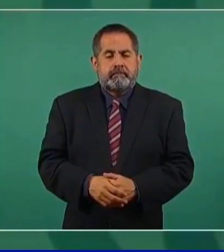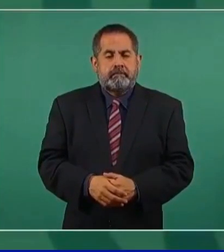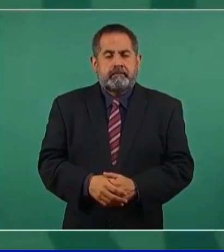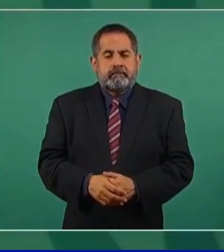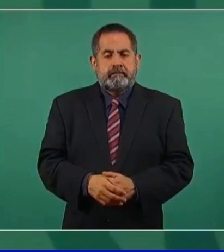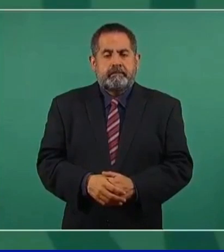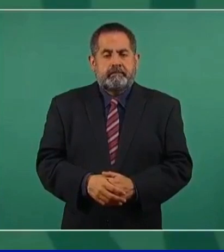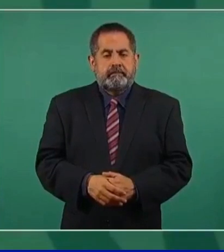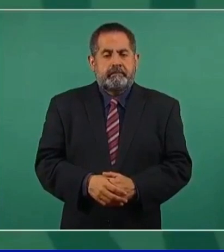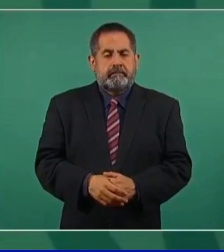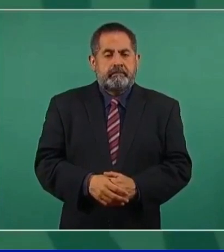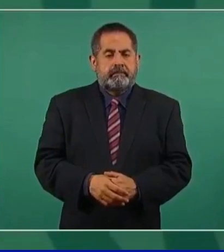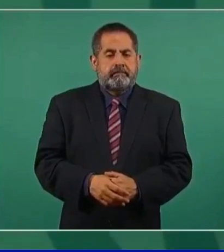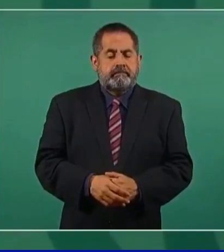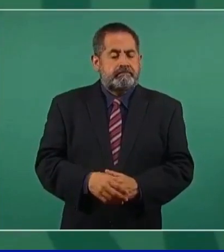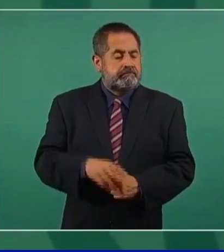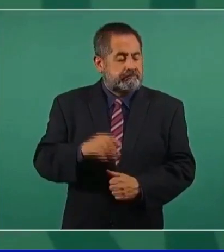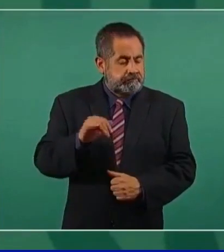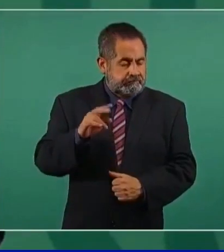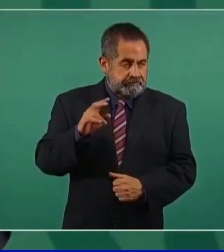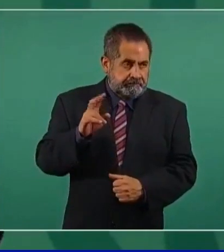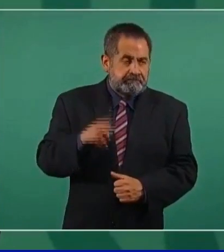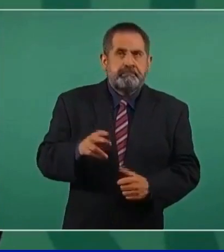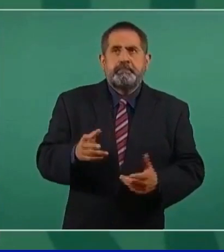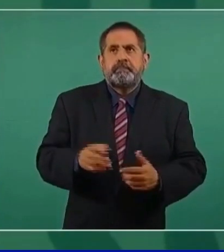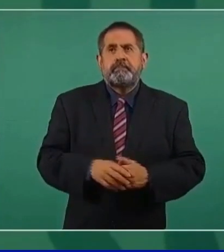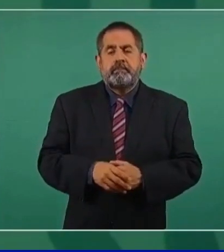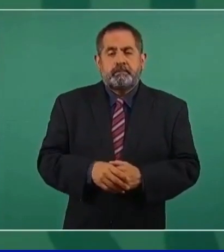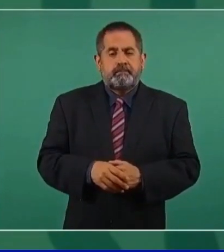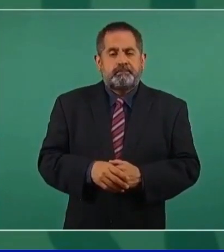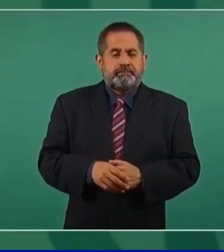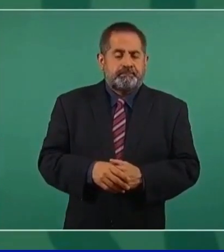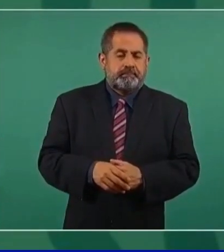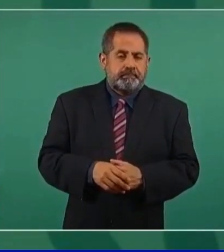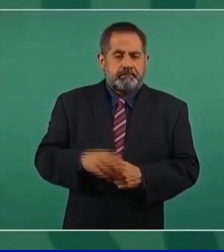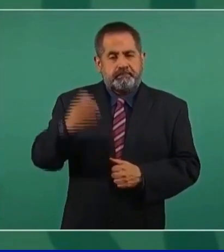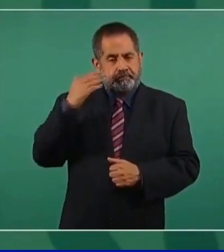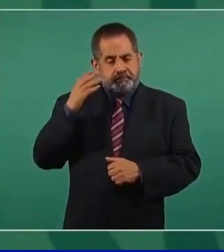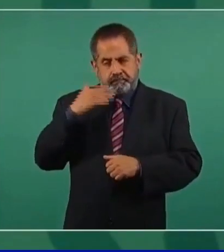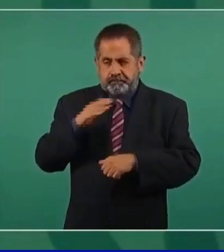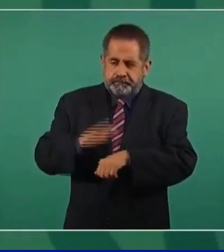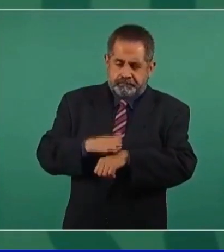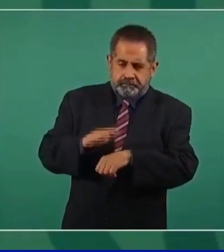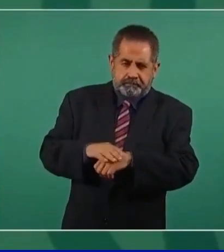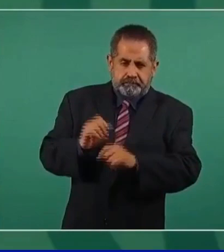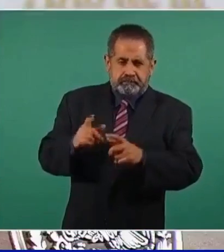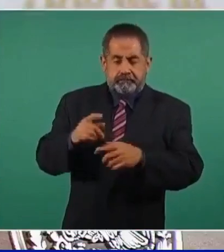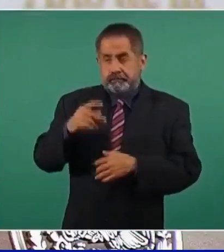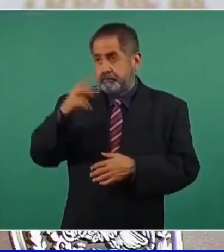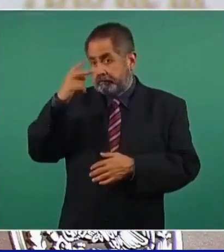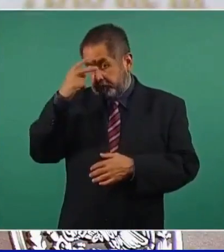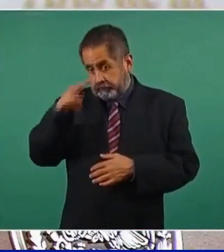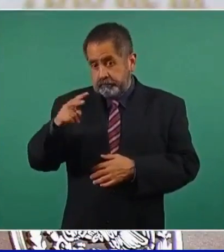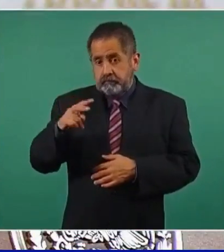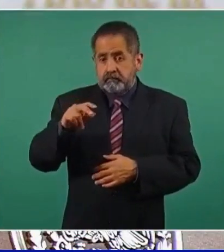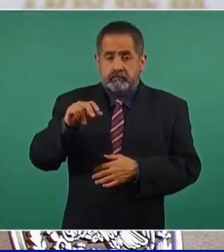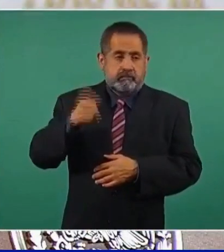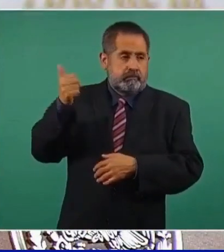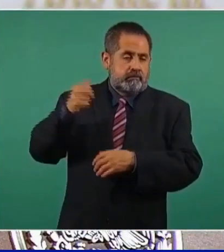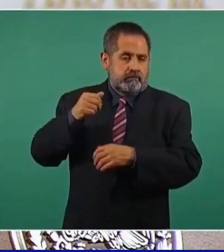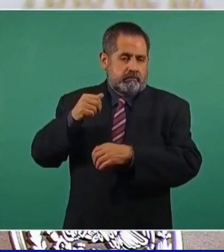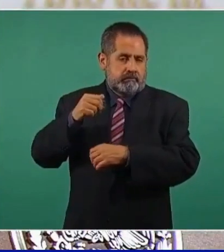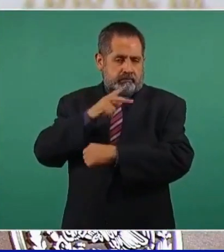se ha advertido, tanto en México como en el extranjero,